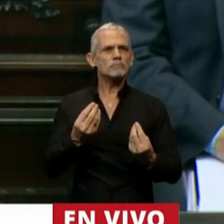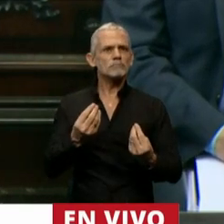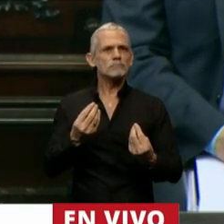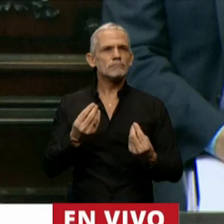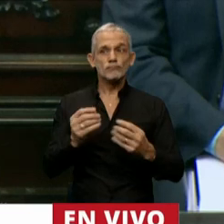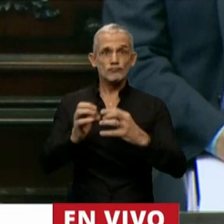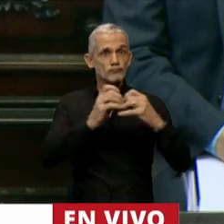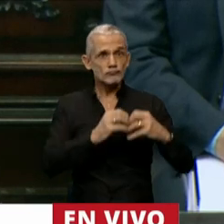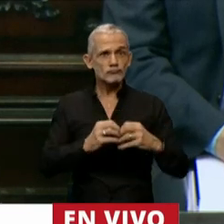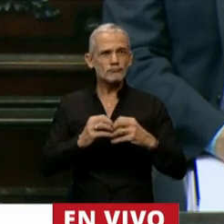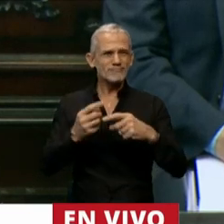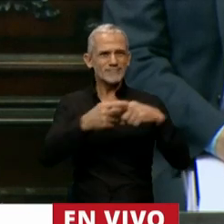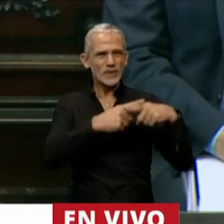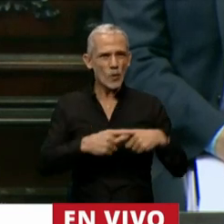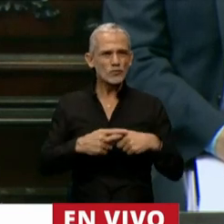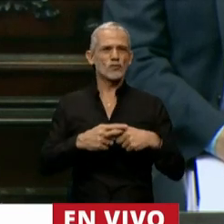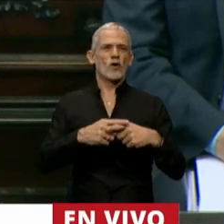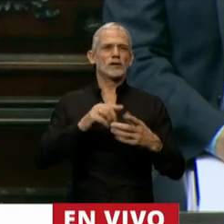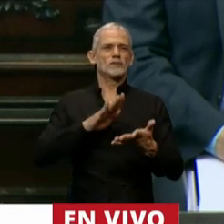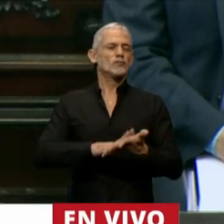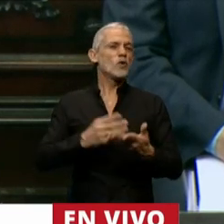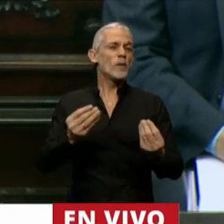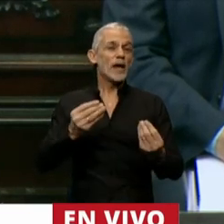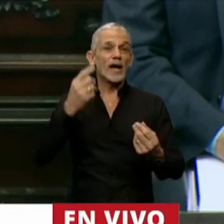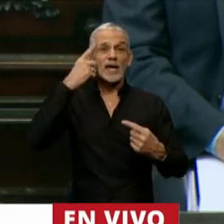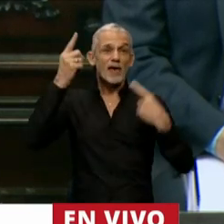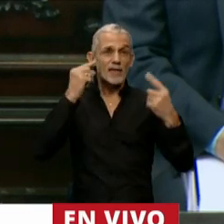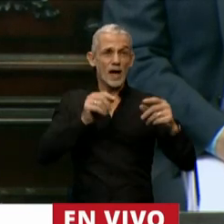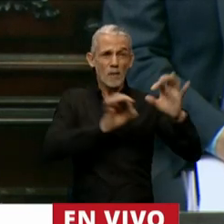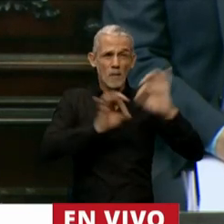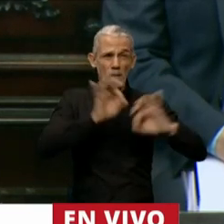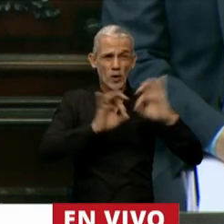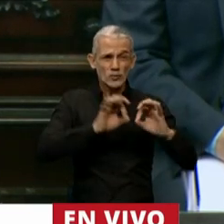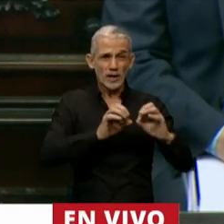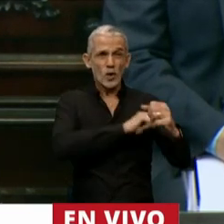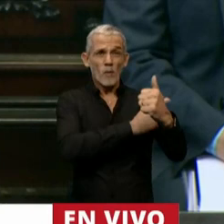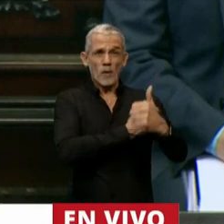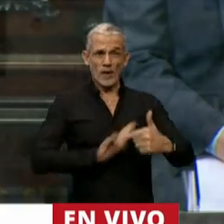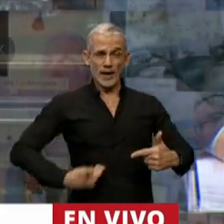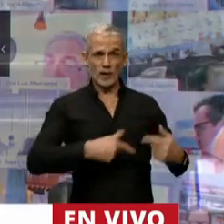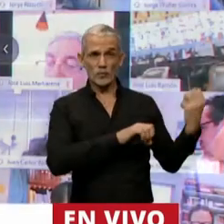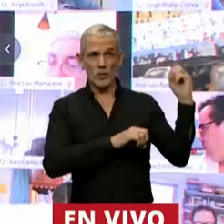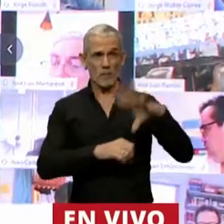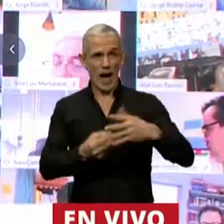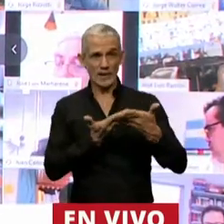a las distintas iniciativas que se enviaron desde el Poder Ejecutivo.